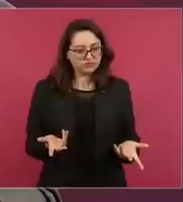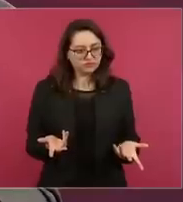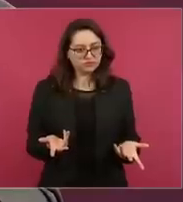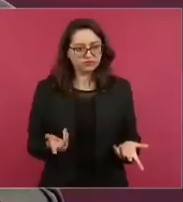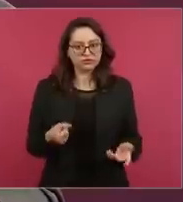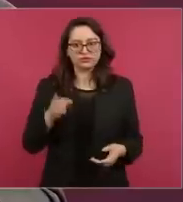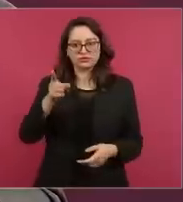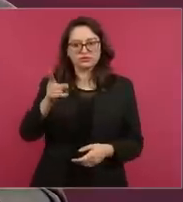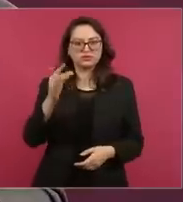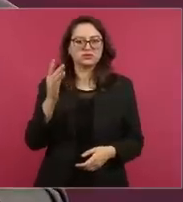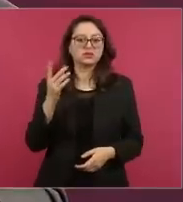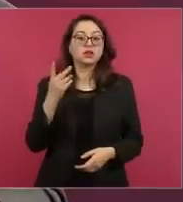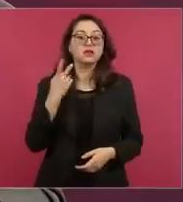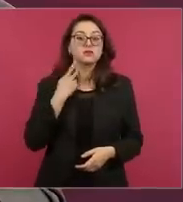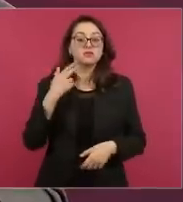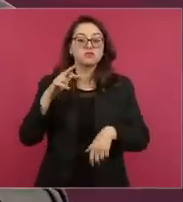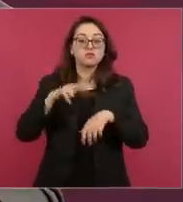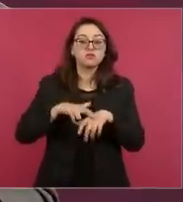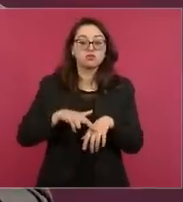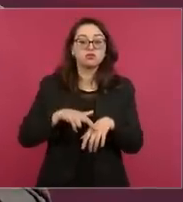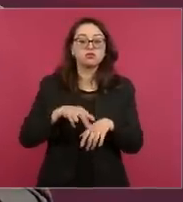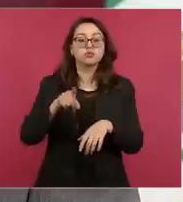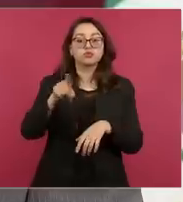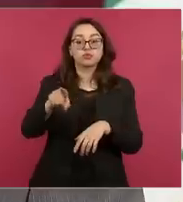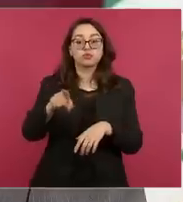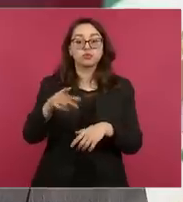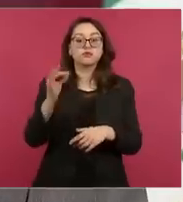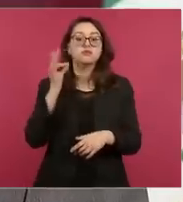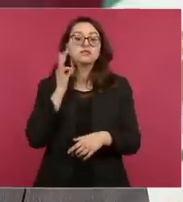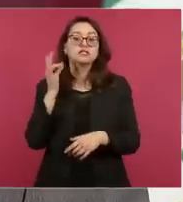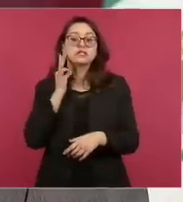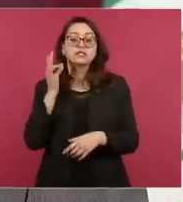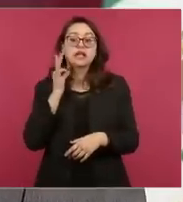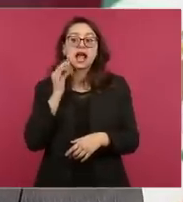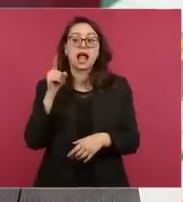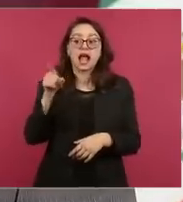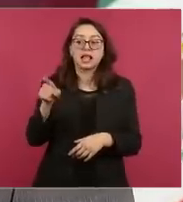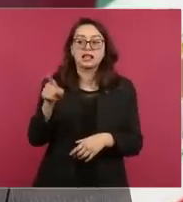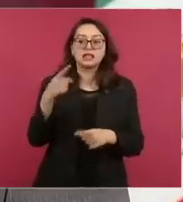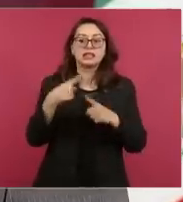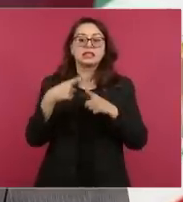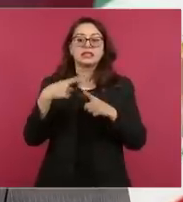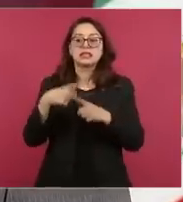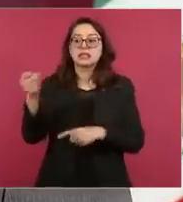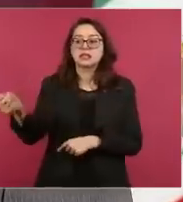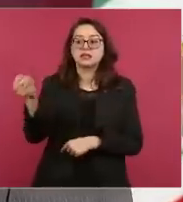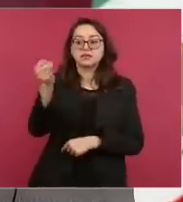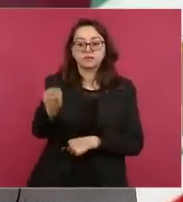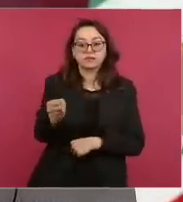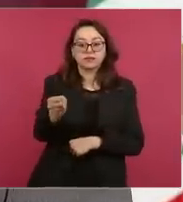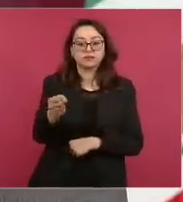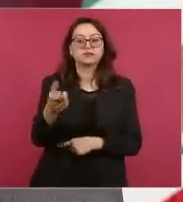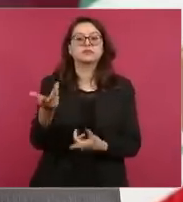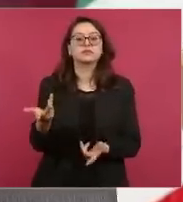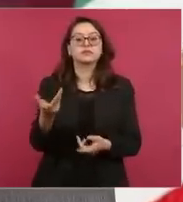propusieron de la OEA, de